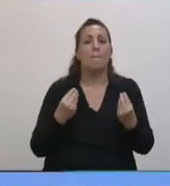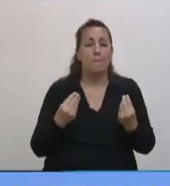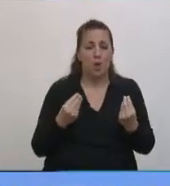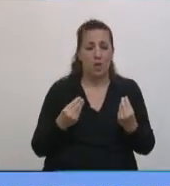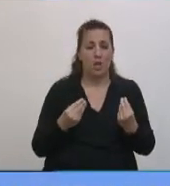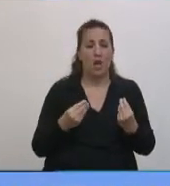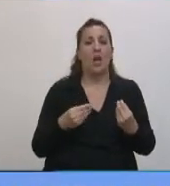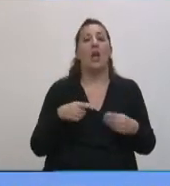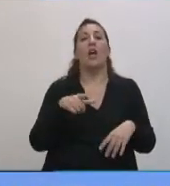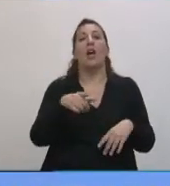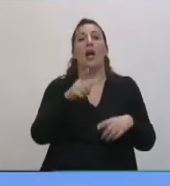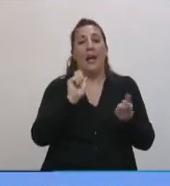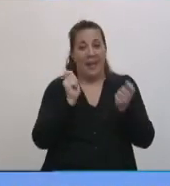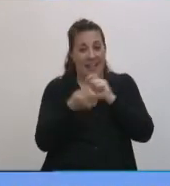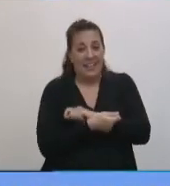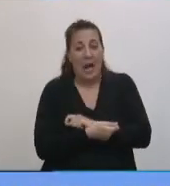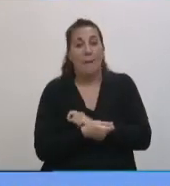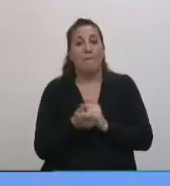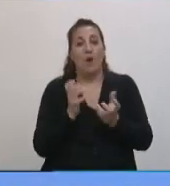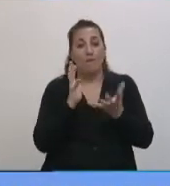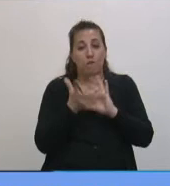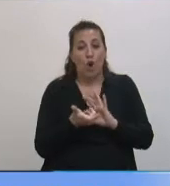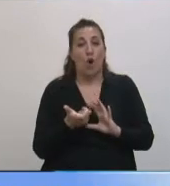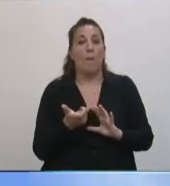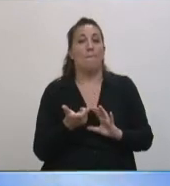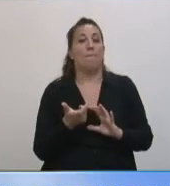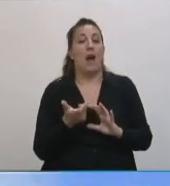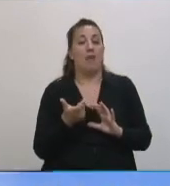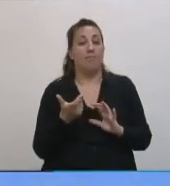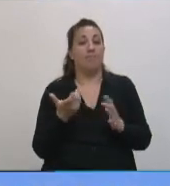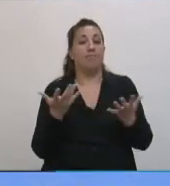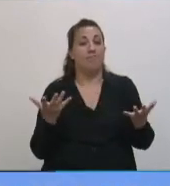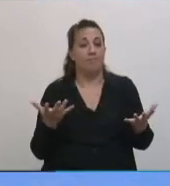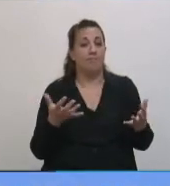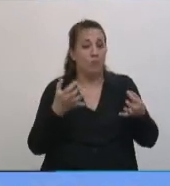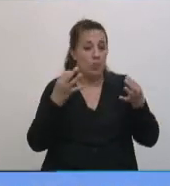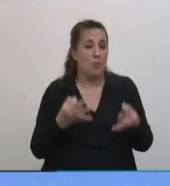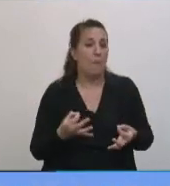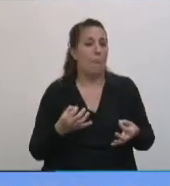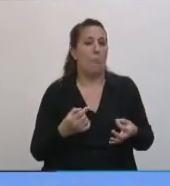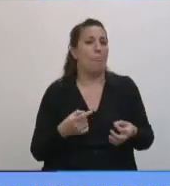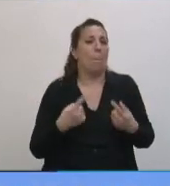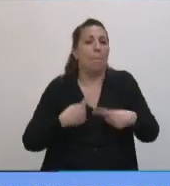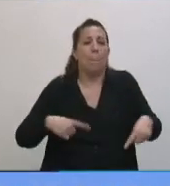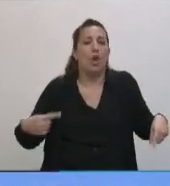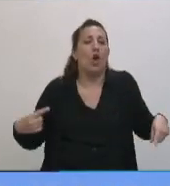reestructuración en la manera que entendemos nuestro vínculo justamente con todo nuestro entorno natural.